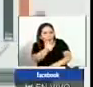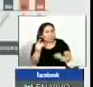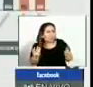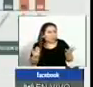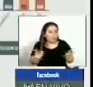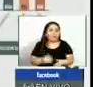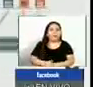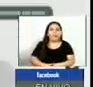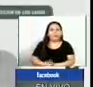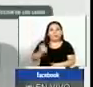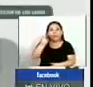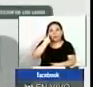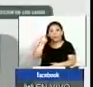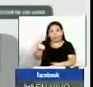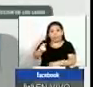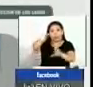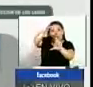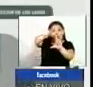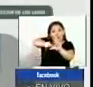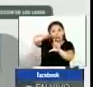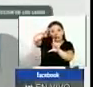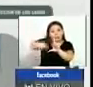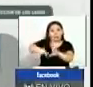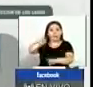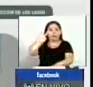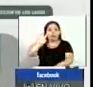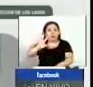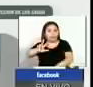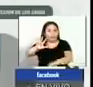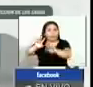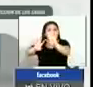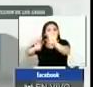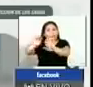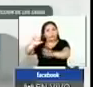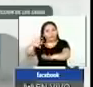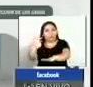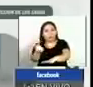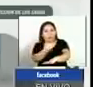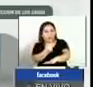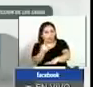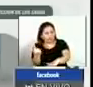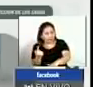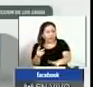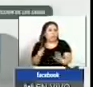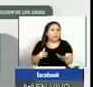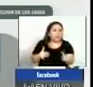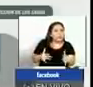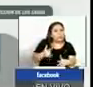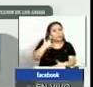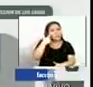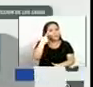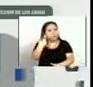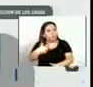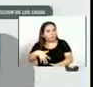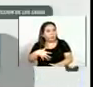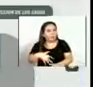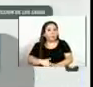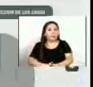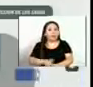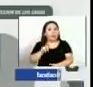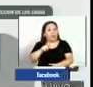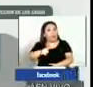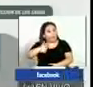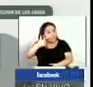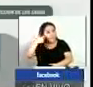Ahí tenemos la gráfica, son 398 salvadoreños que se encuentran en una condición crítica. En un estado